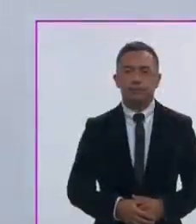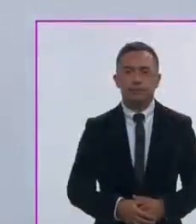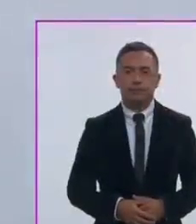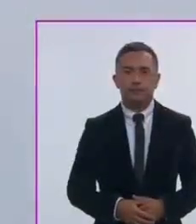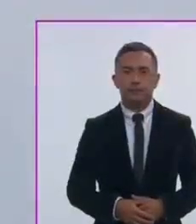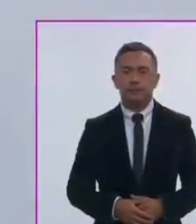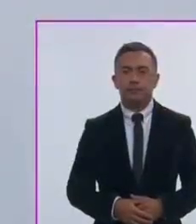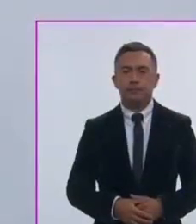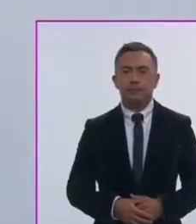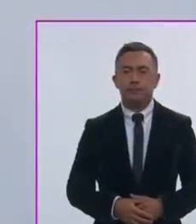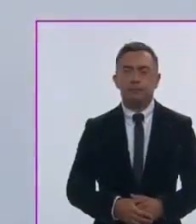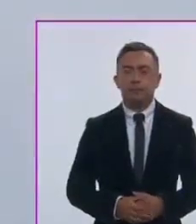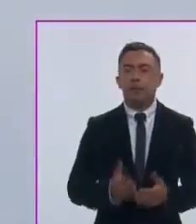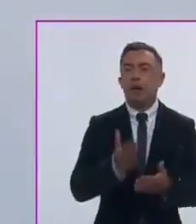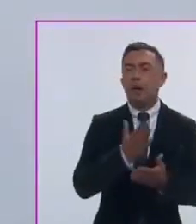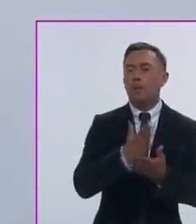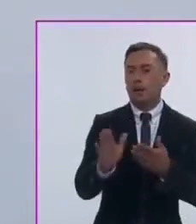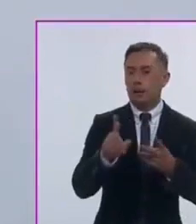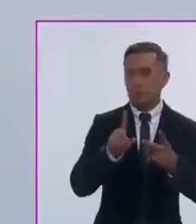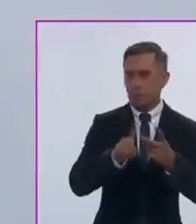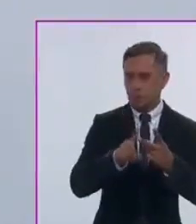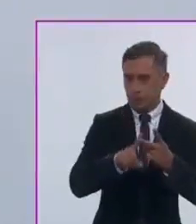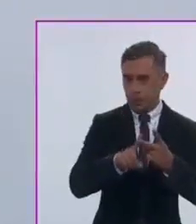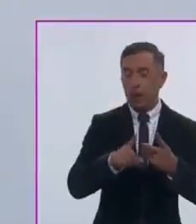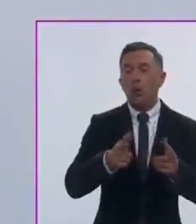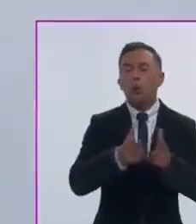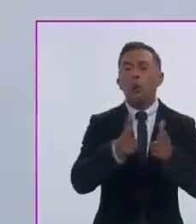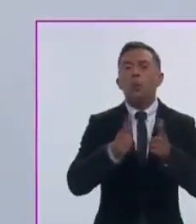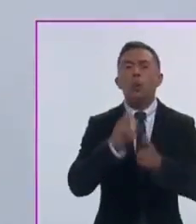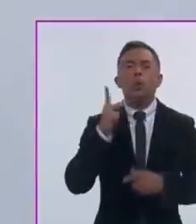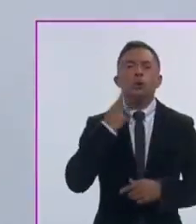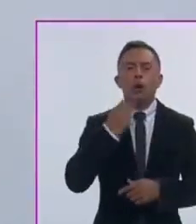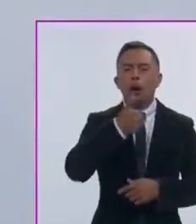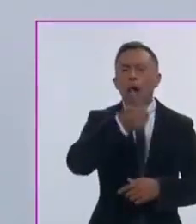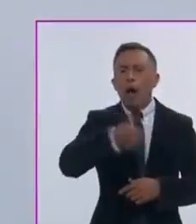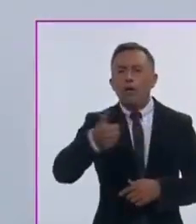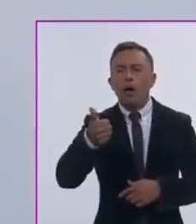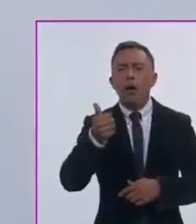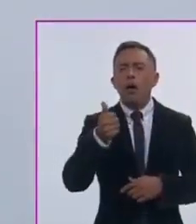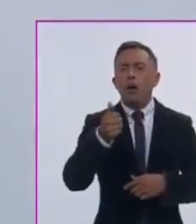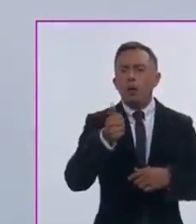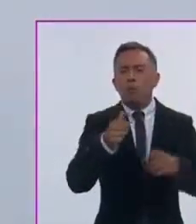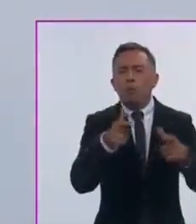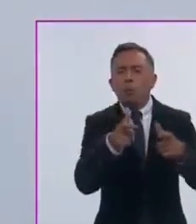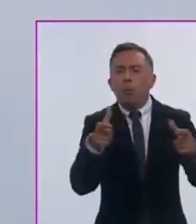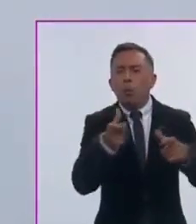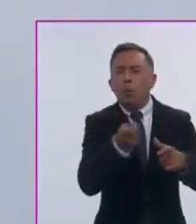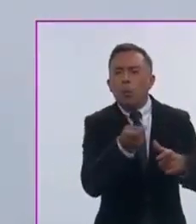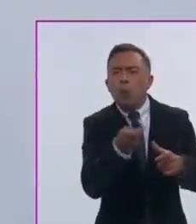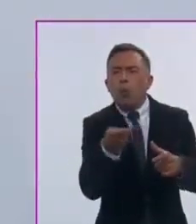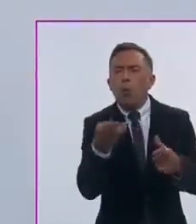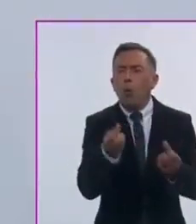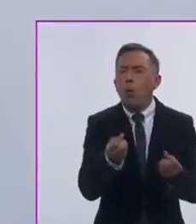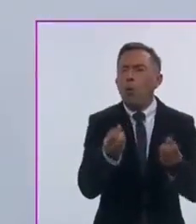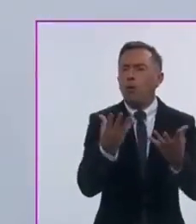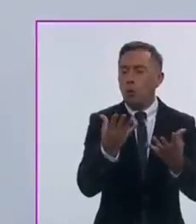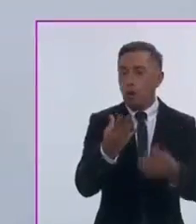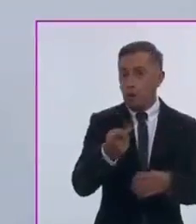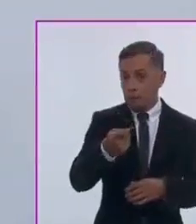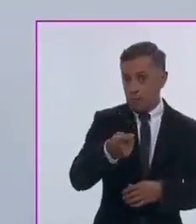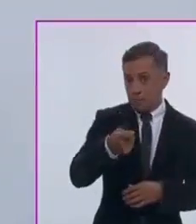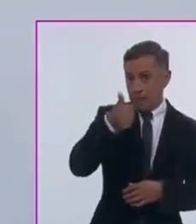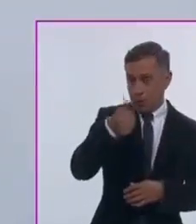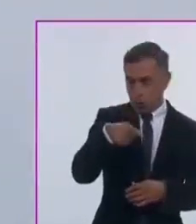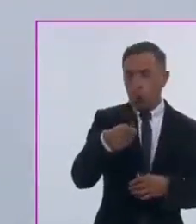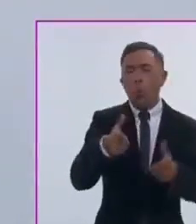En cuanto a los rangos de la votación obtenida por cada partido político, las estimaciones que se presentan en el orden del